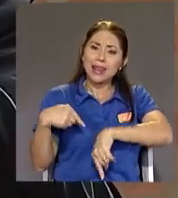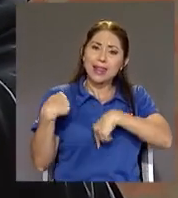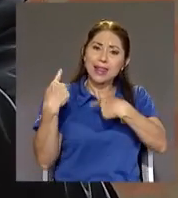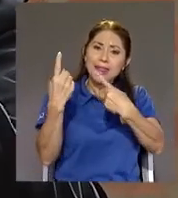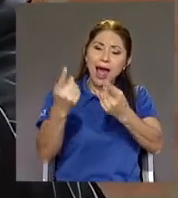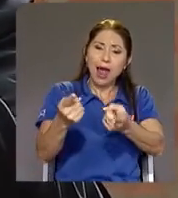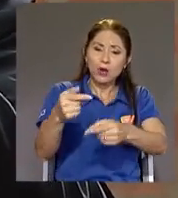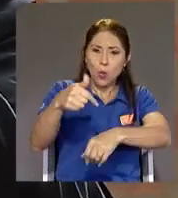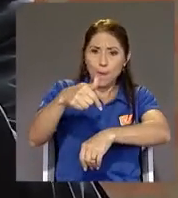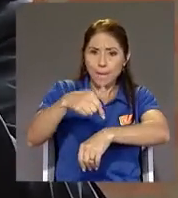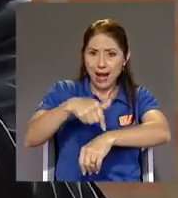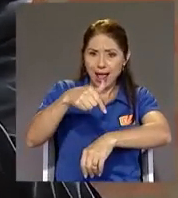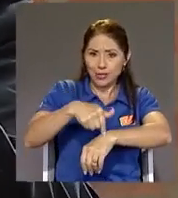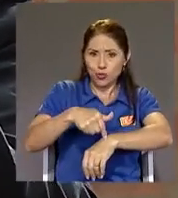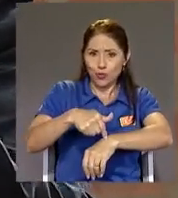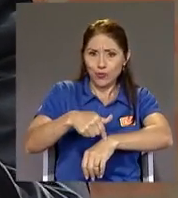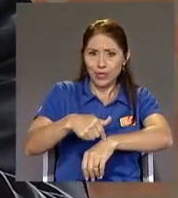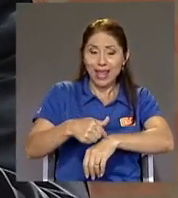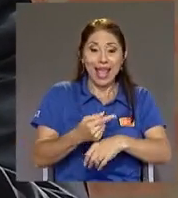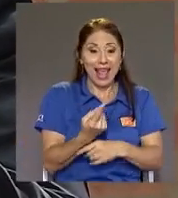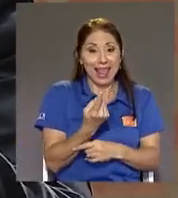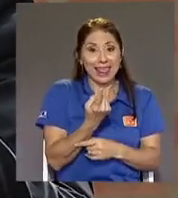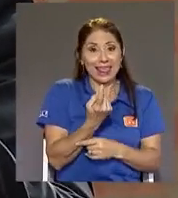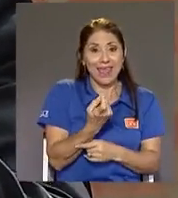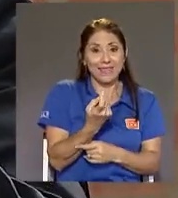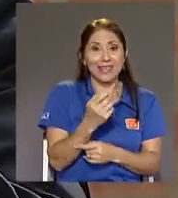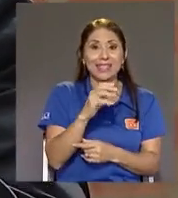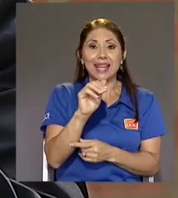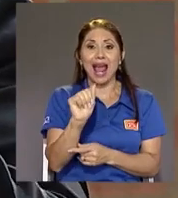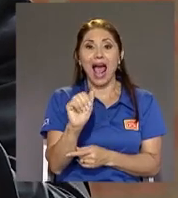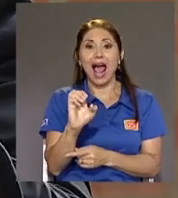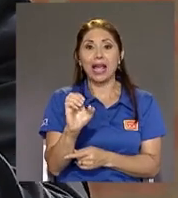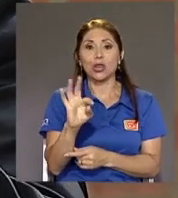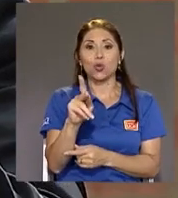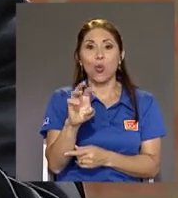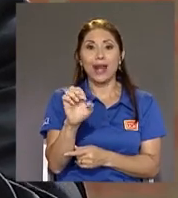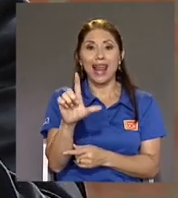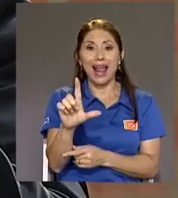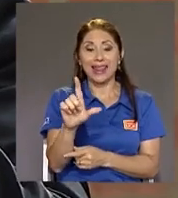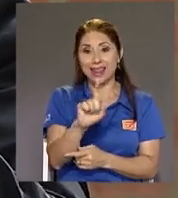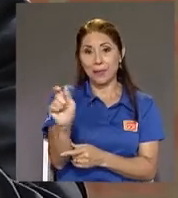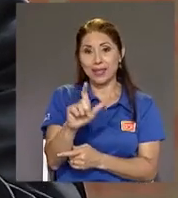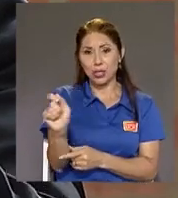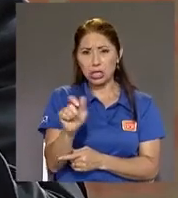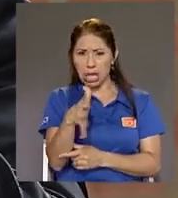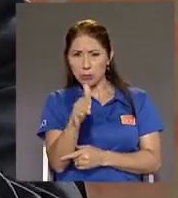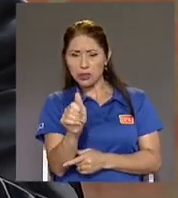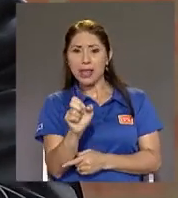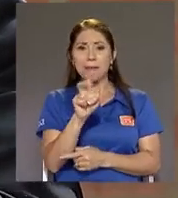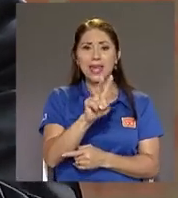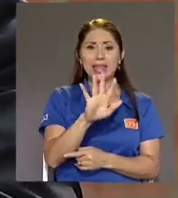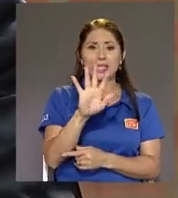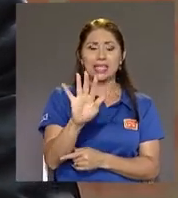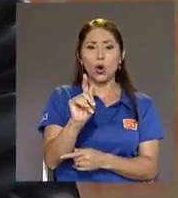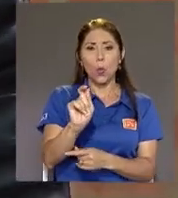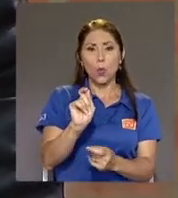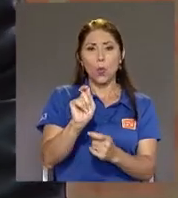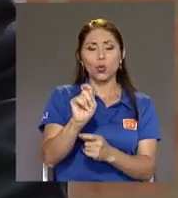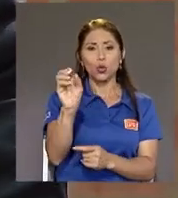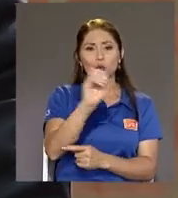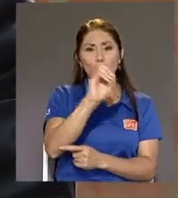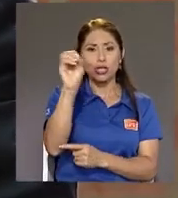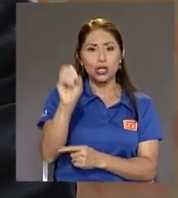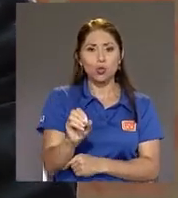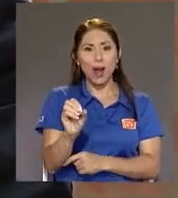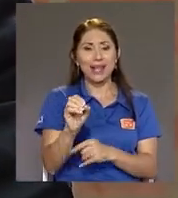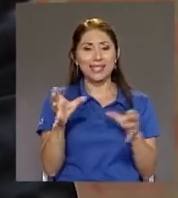El déficit actuarial de las pensiones Va a ser aproximadamente 25 puntos porcentuales De la masa salarial ¿A